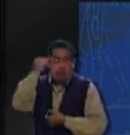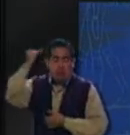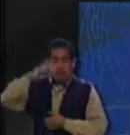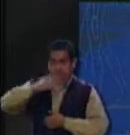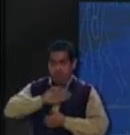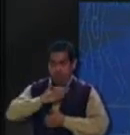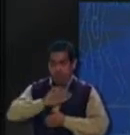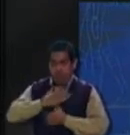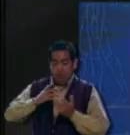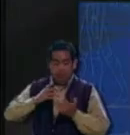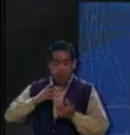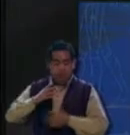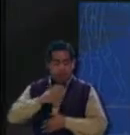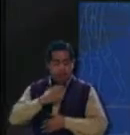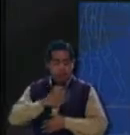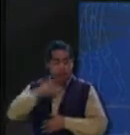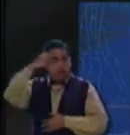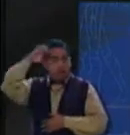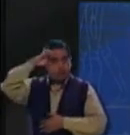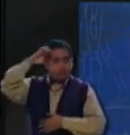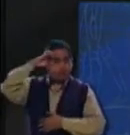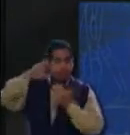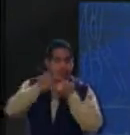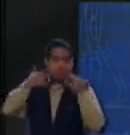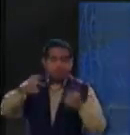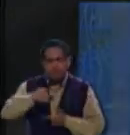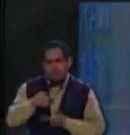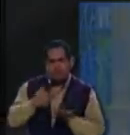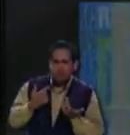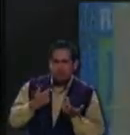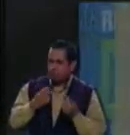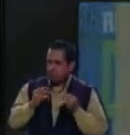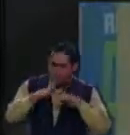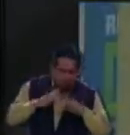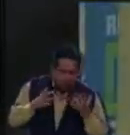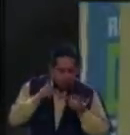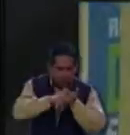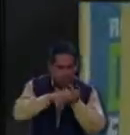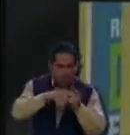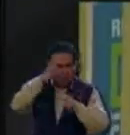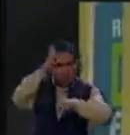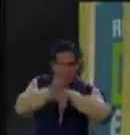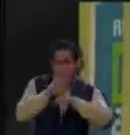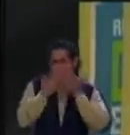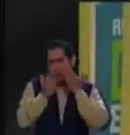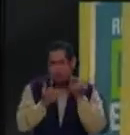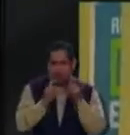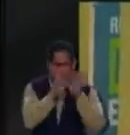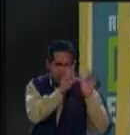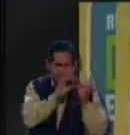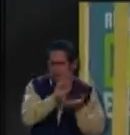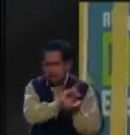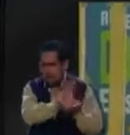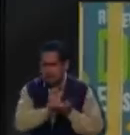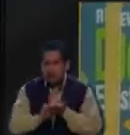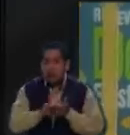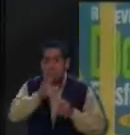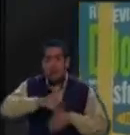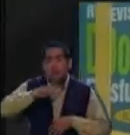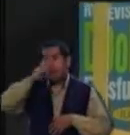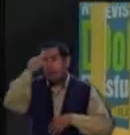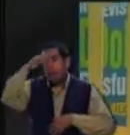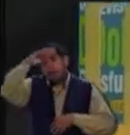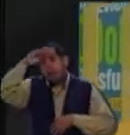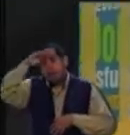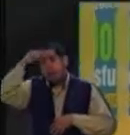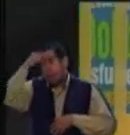no sé, en mi caso, ahora sí en mi caso particular, inclusive ya las no capacidades que pueda yo no tener, vamos,